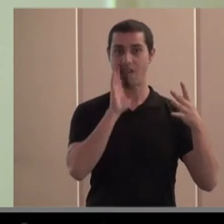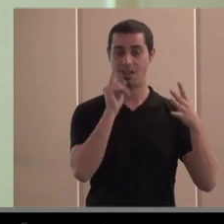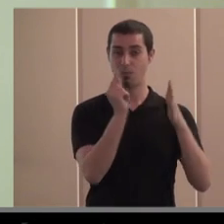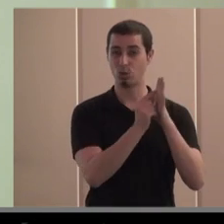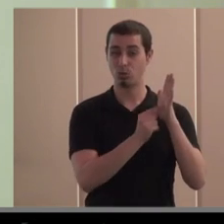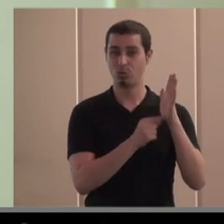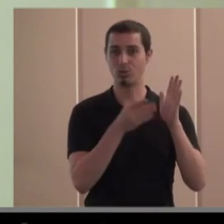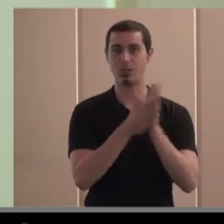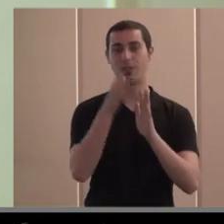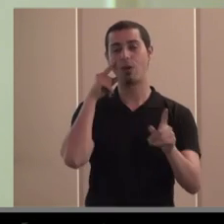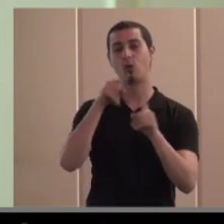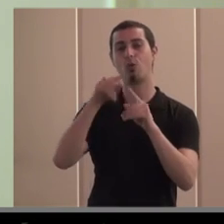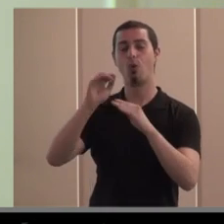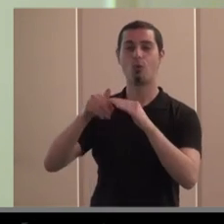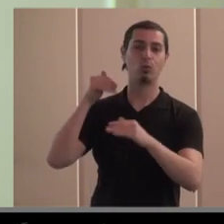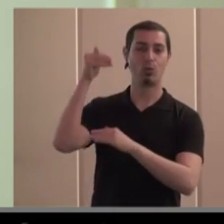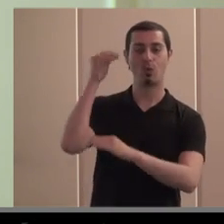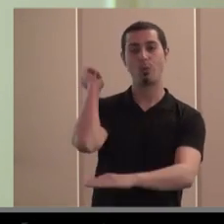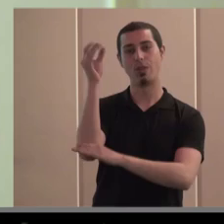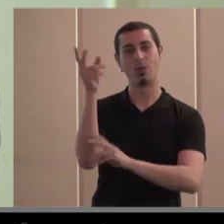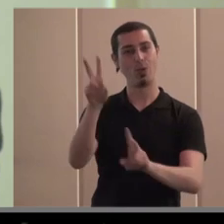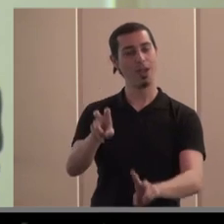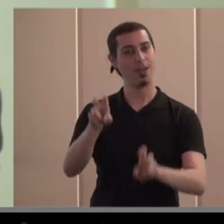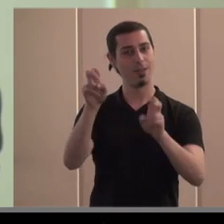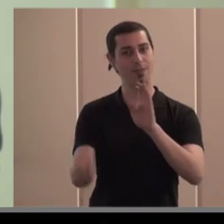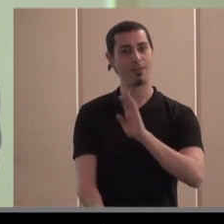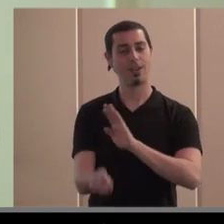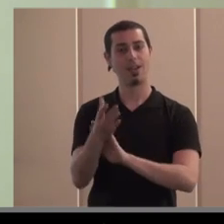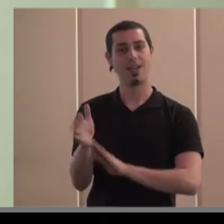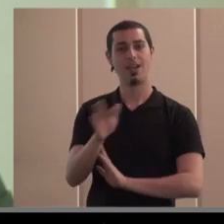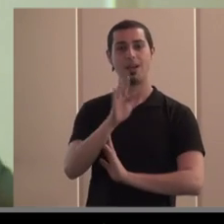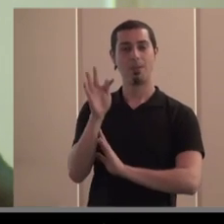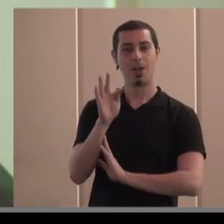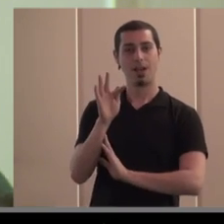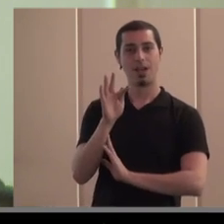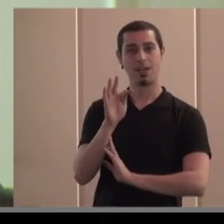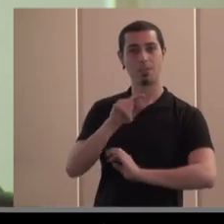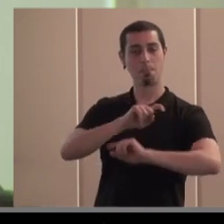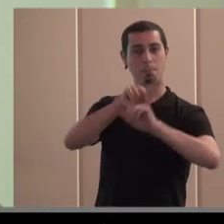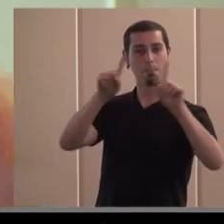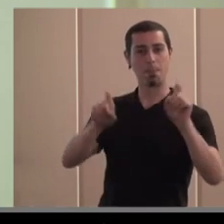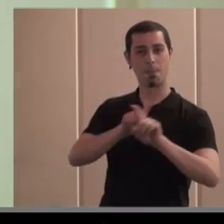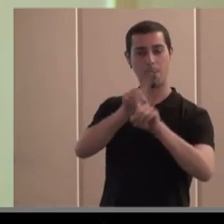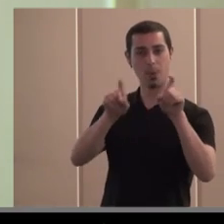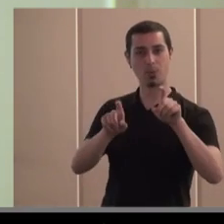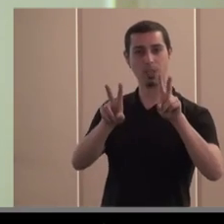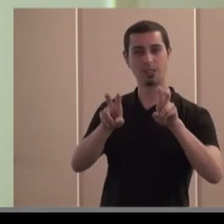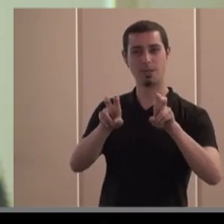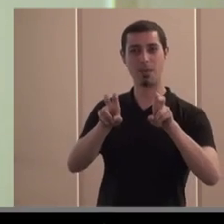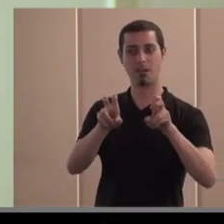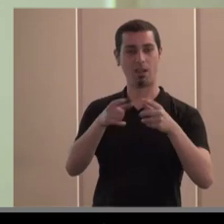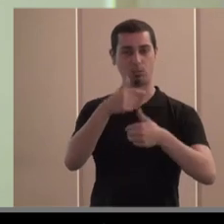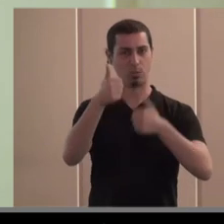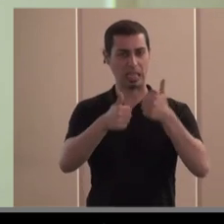otra presentación de 30 minutos y por supuesto de las de las preguntas desde el toque del asunto del derecho de la